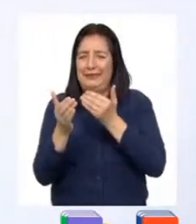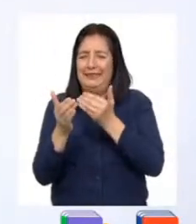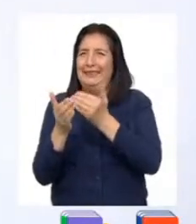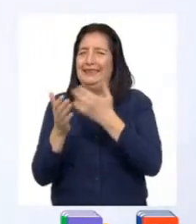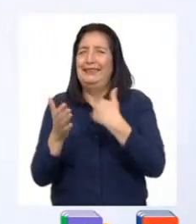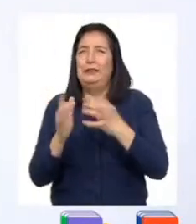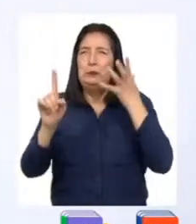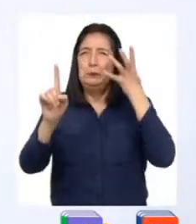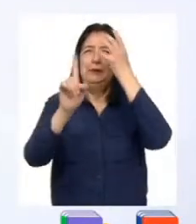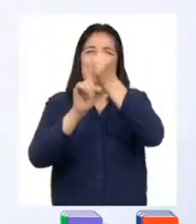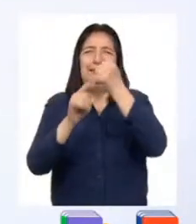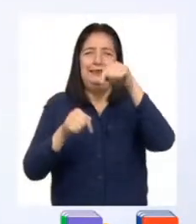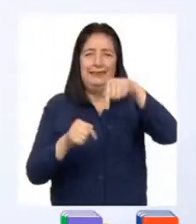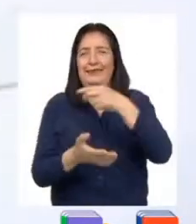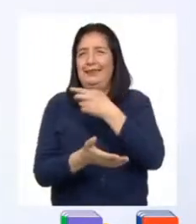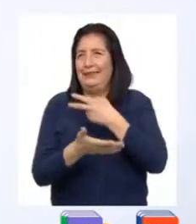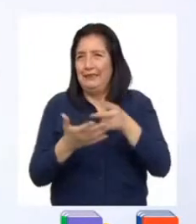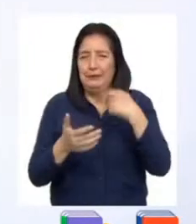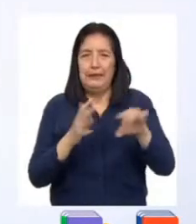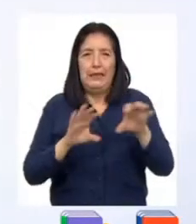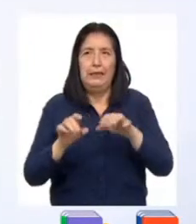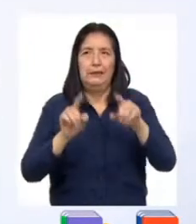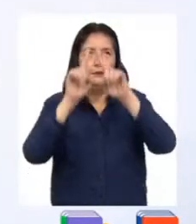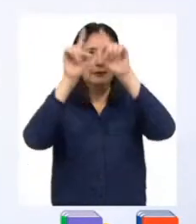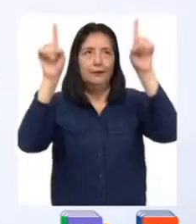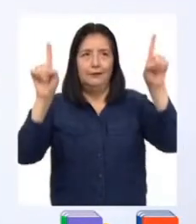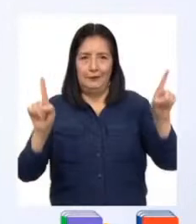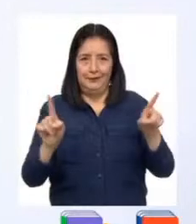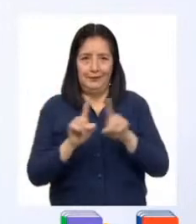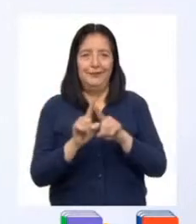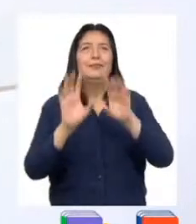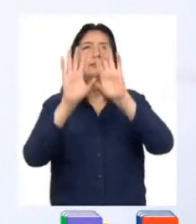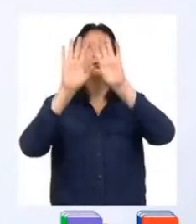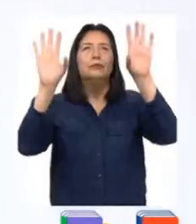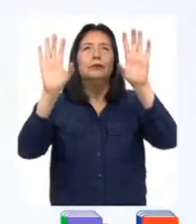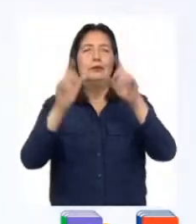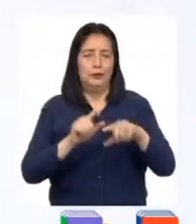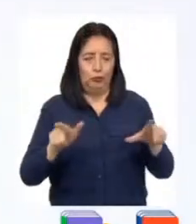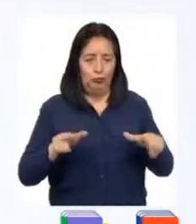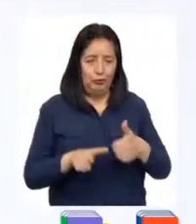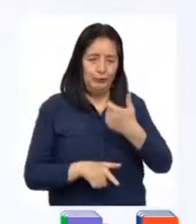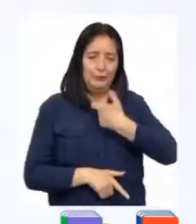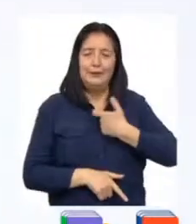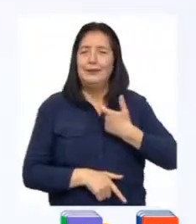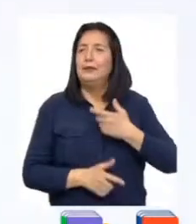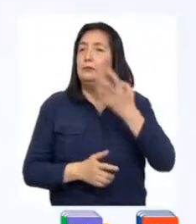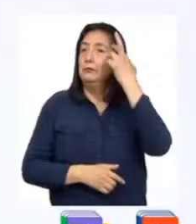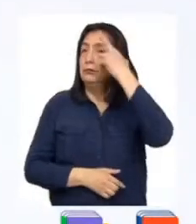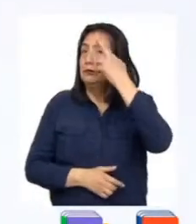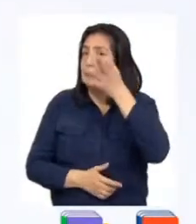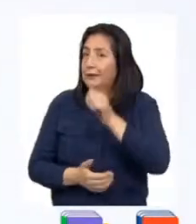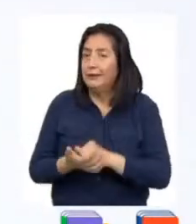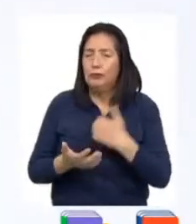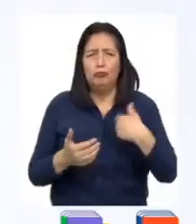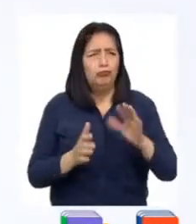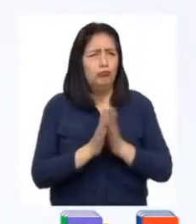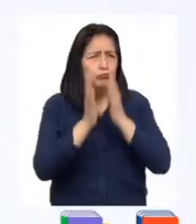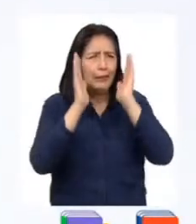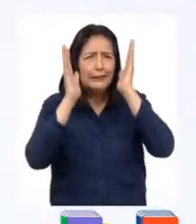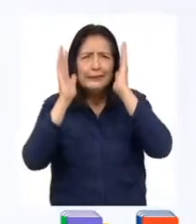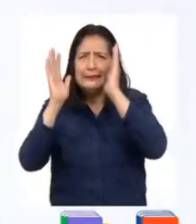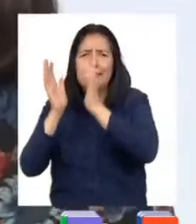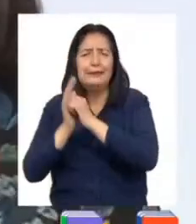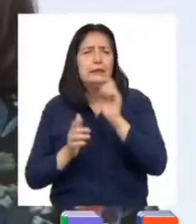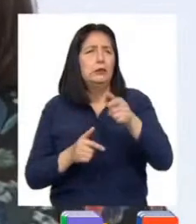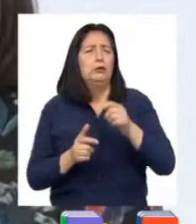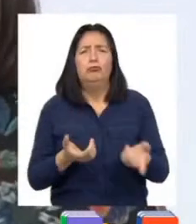nuestro gran reto de esta semana si elaborar nuestro propio asfixio sobre el espacio personal. Por eso, debemos estar muy atentos y atentas y